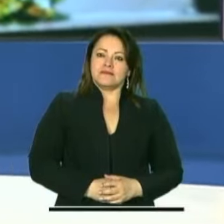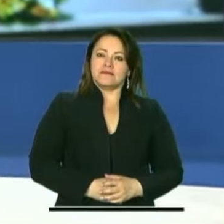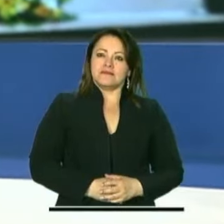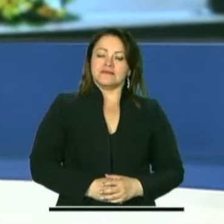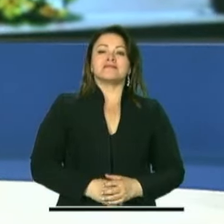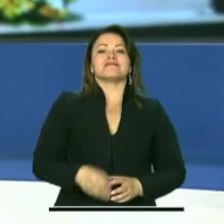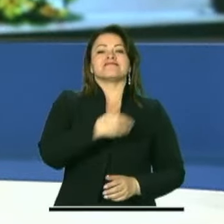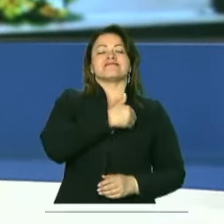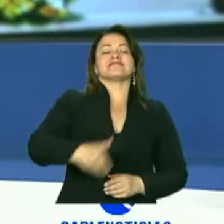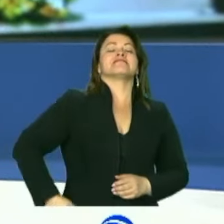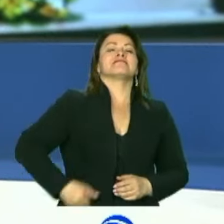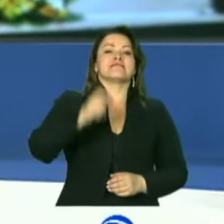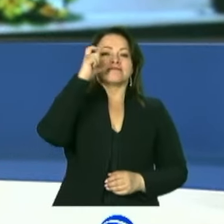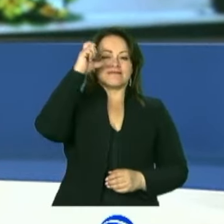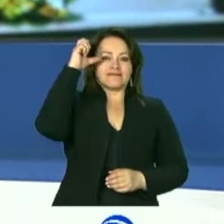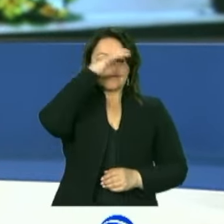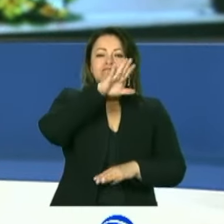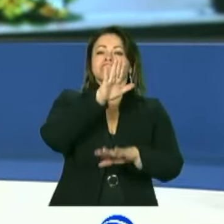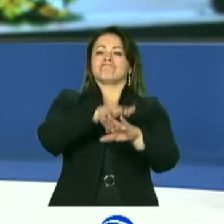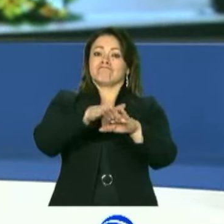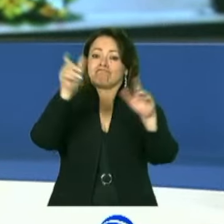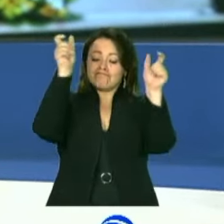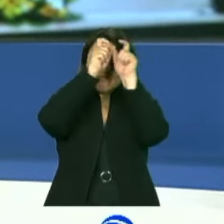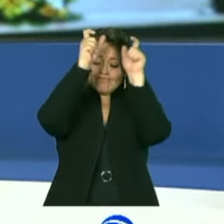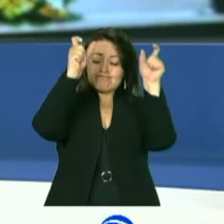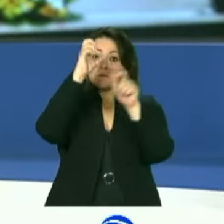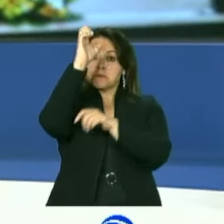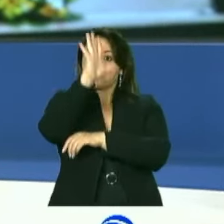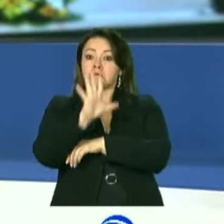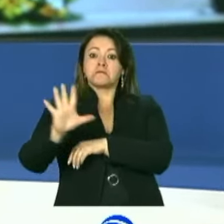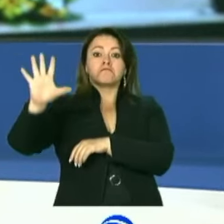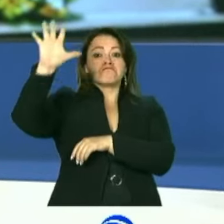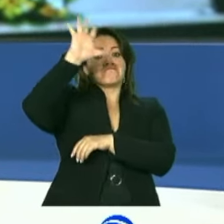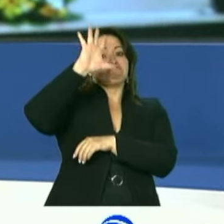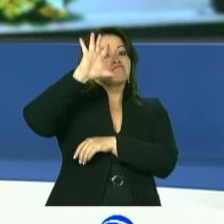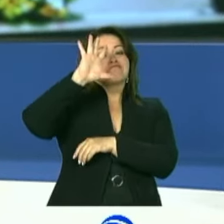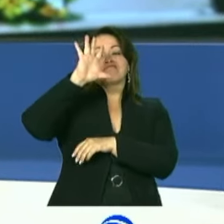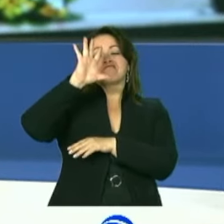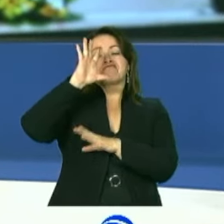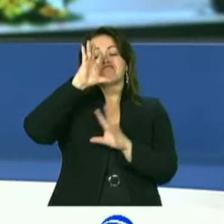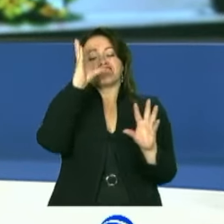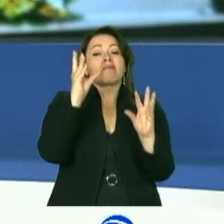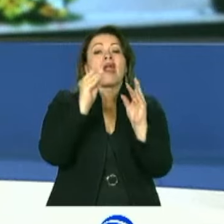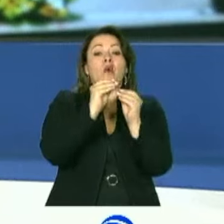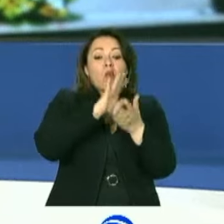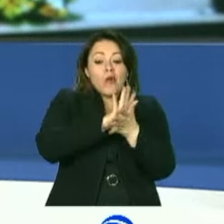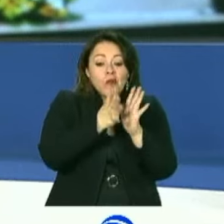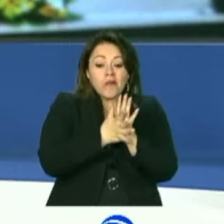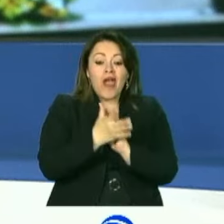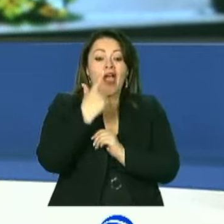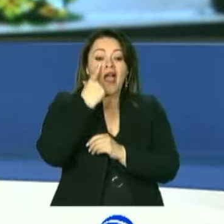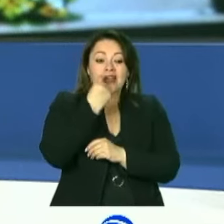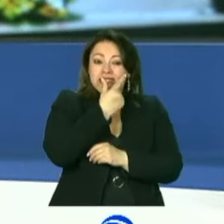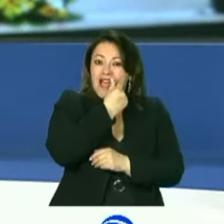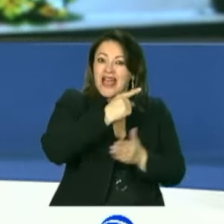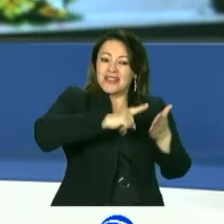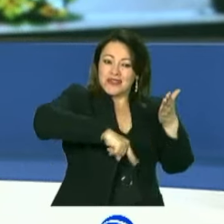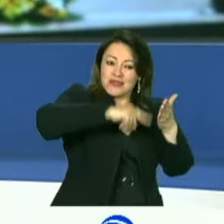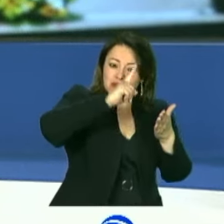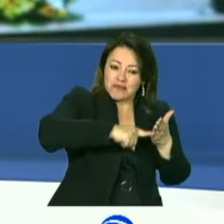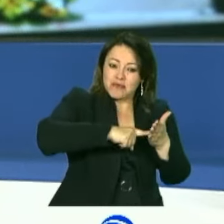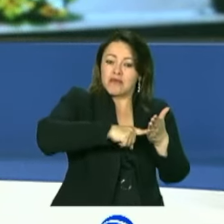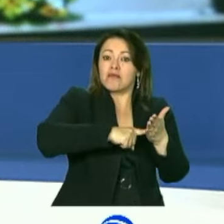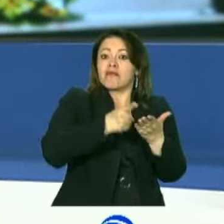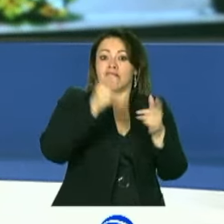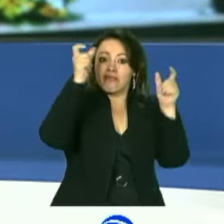El presidente Gustavo Petro denunció que el Estado colombiano no ha cumplido el acuerdo de paz firmado con la guerrilla de las FARC, por lo que aseguró que iría hasta la